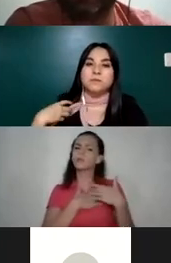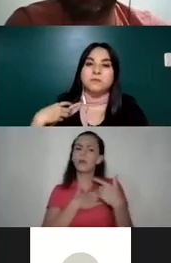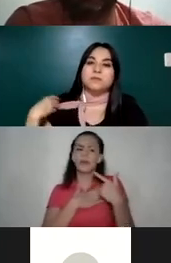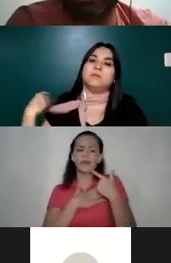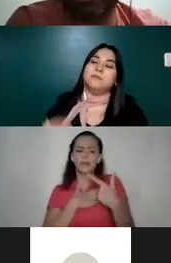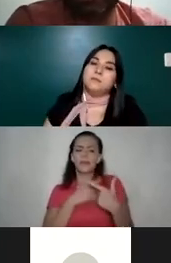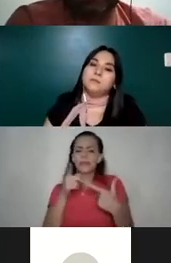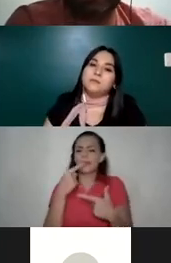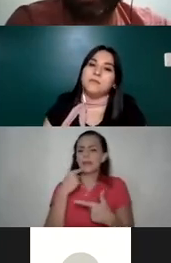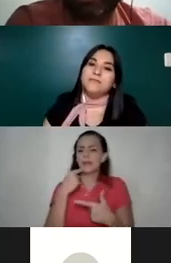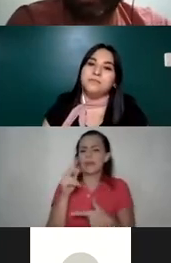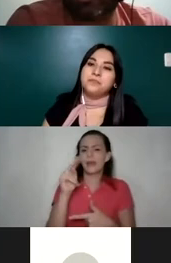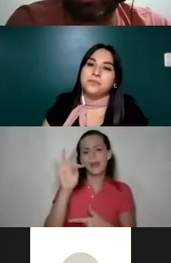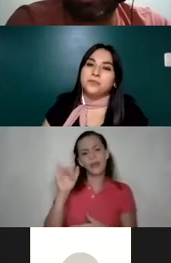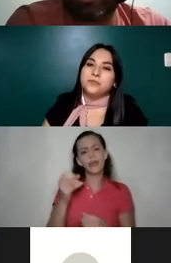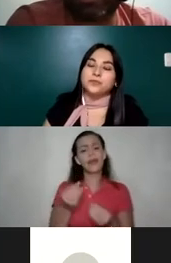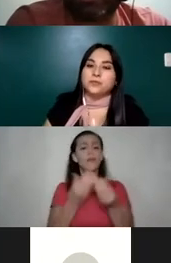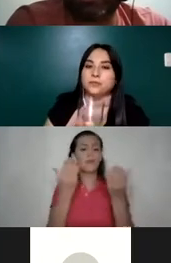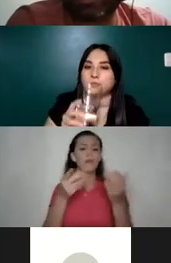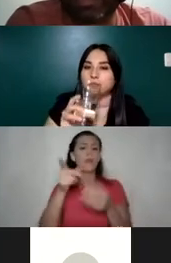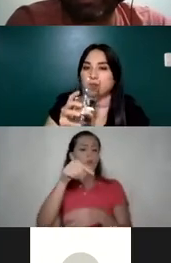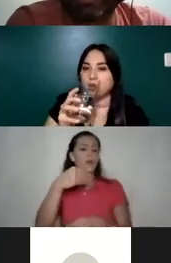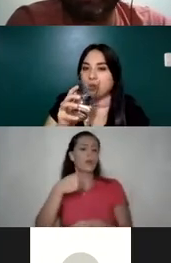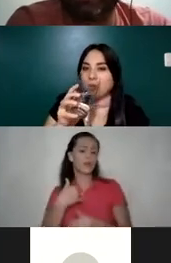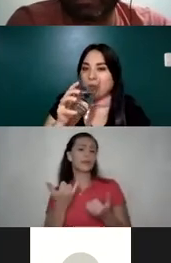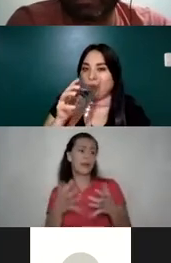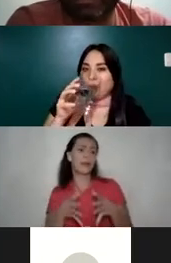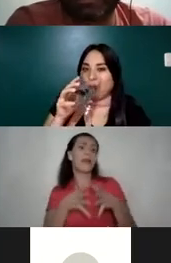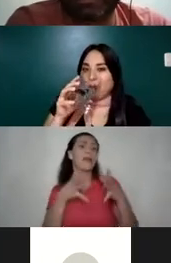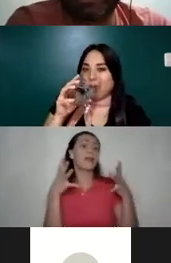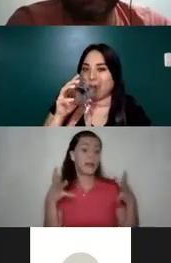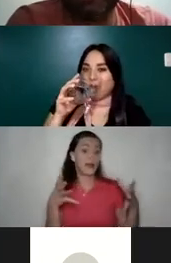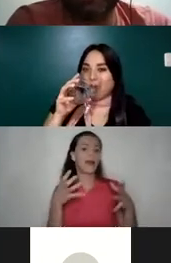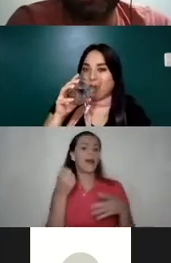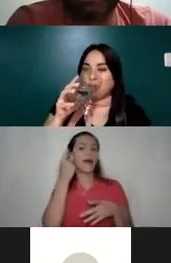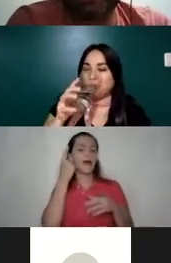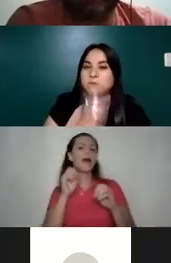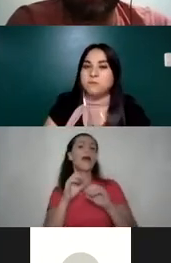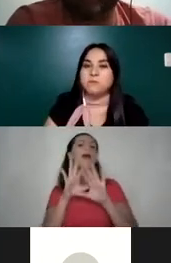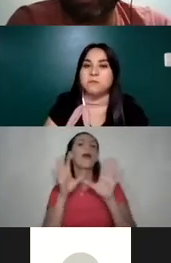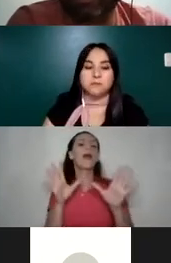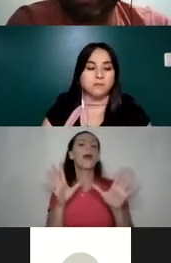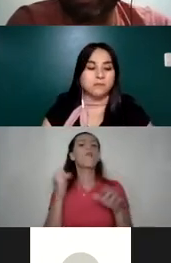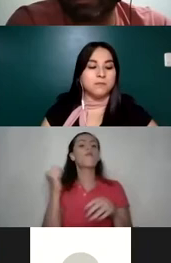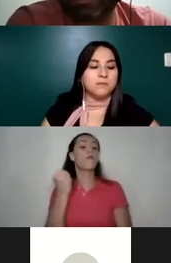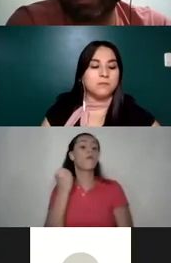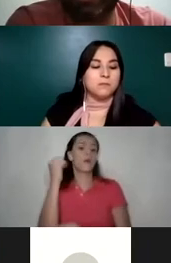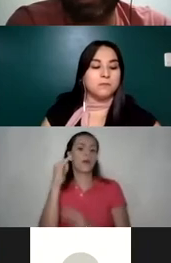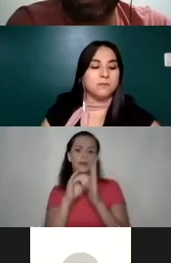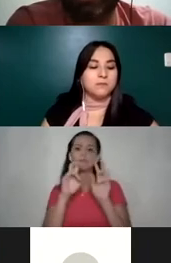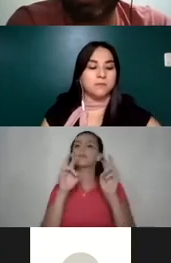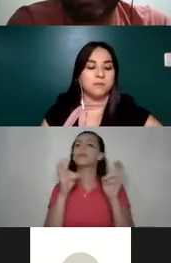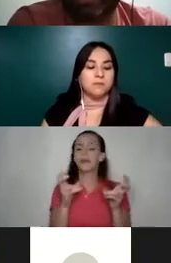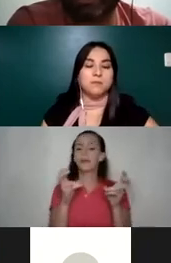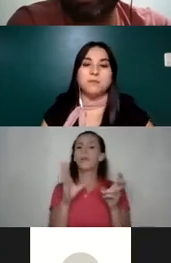explicó, creo que la mayoría de nosotros ya podría tener una gran claridad de lo fuerte que es este tema y el